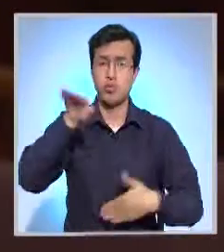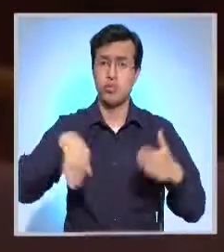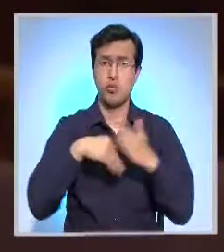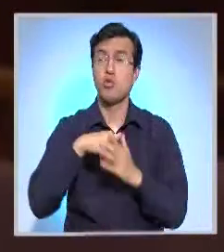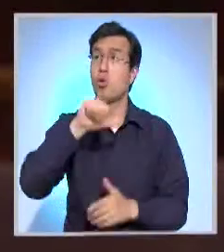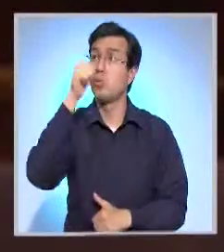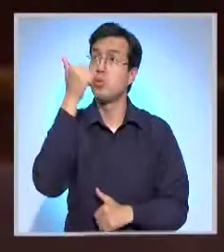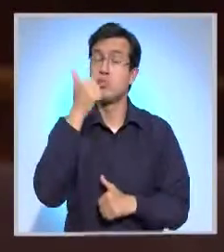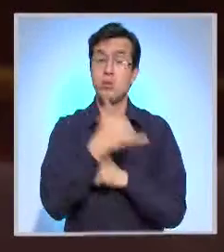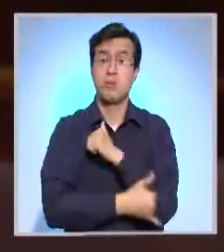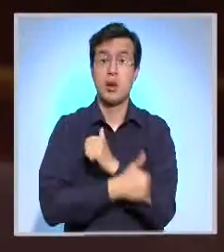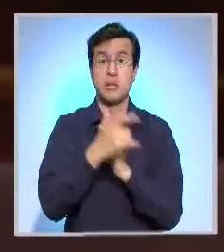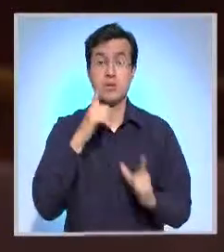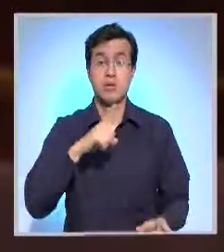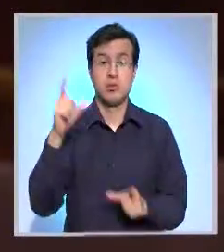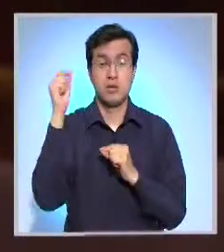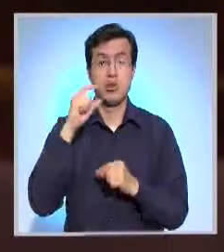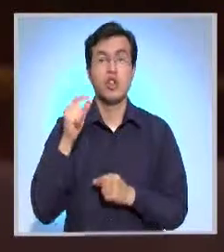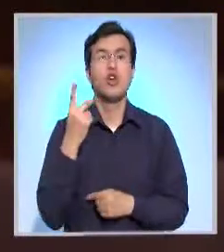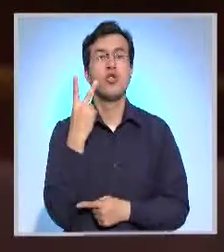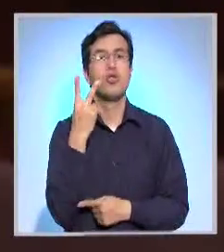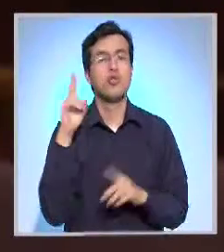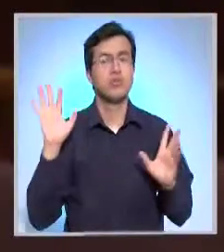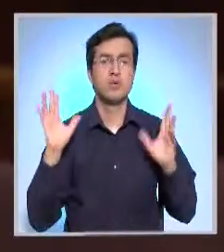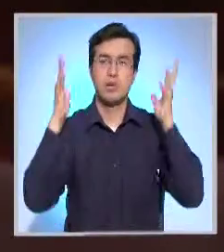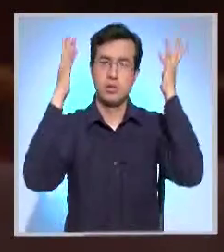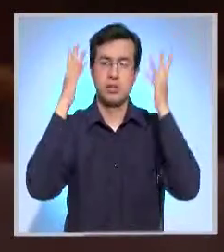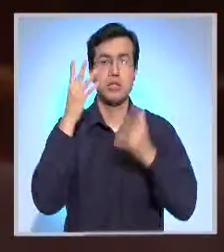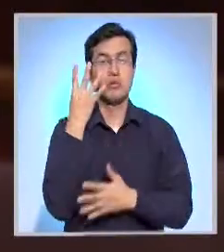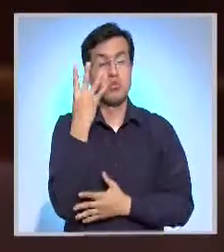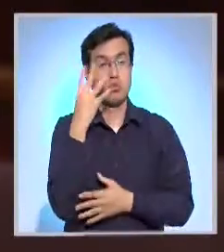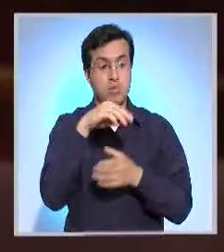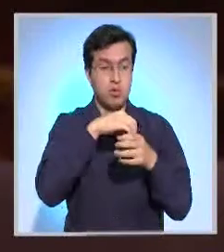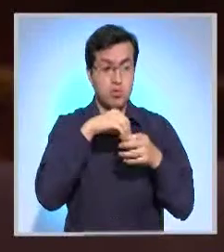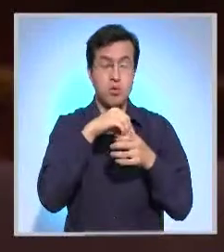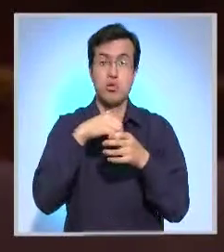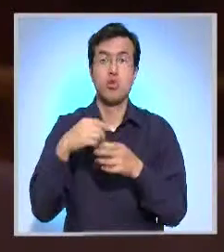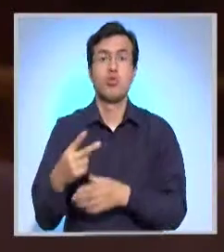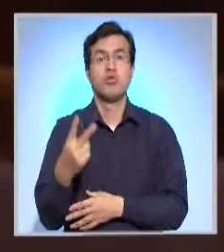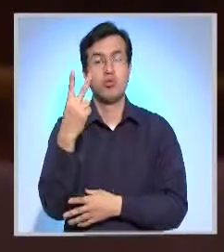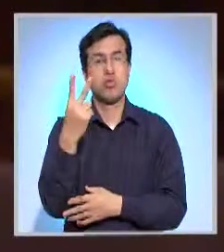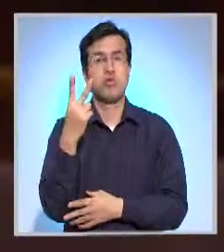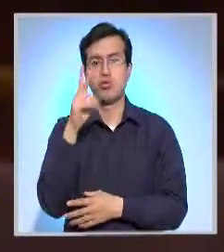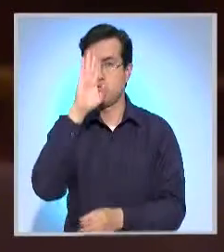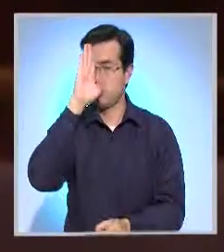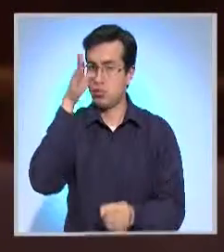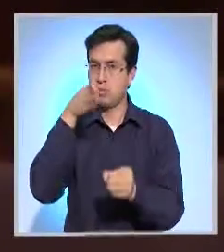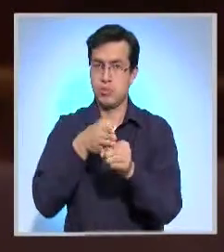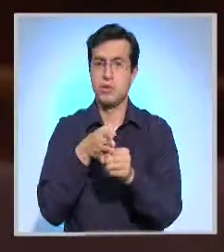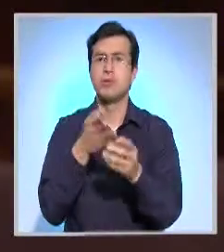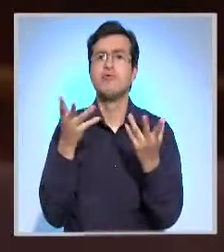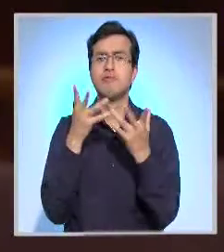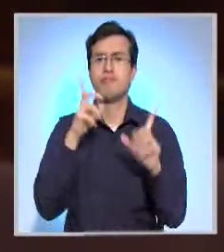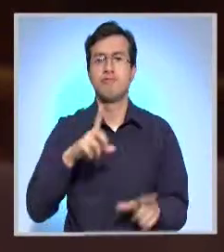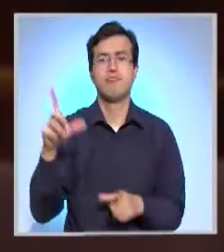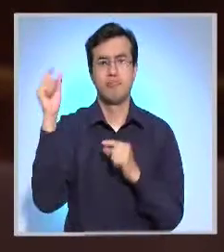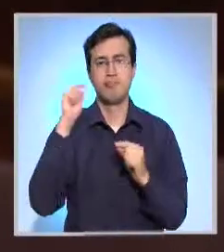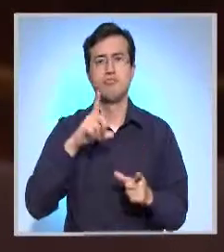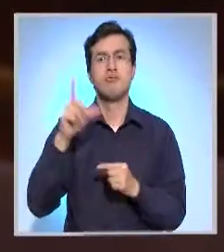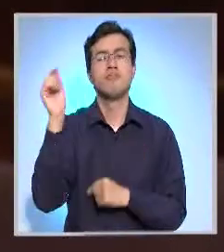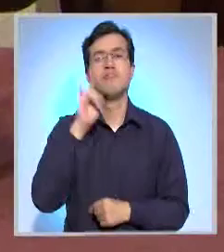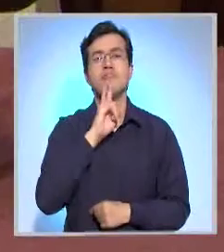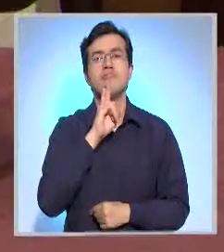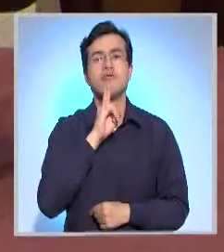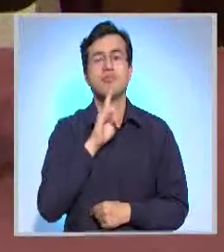el exterior y asimismo dos para festivales. De estos cuatro fondos sabemos que dos van a ser destinados para los migrantes de Estados